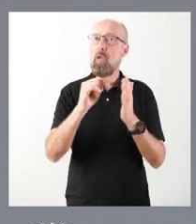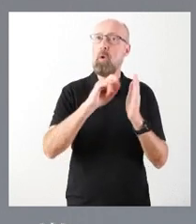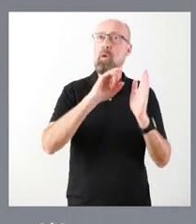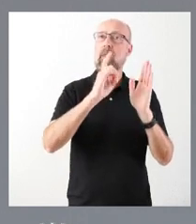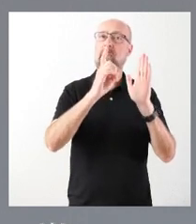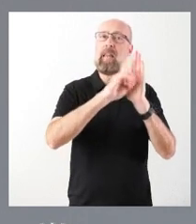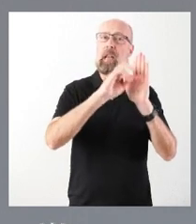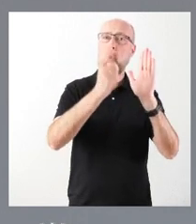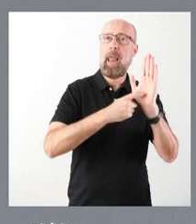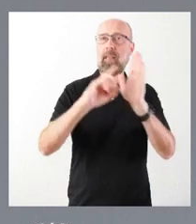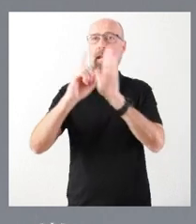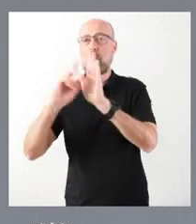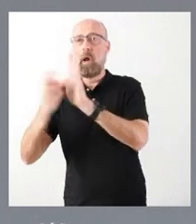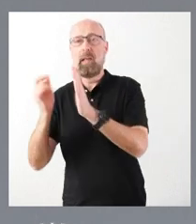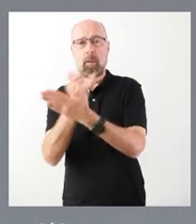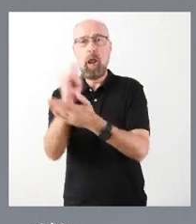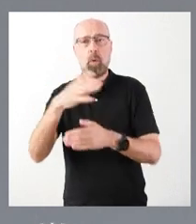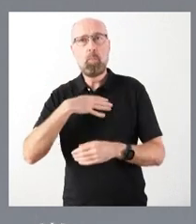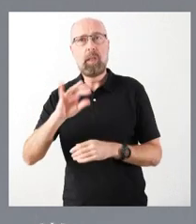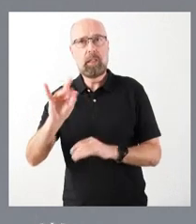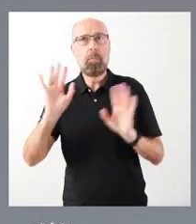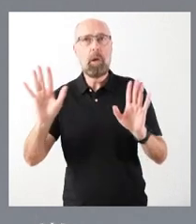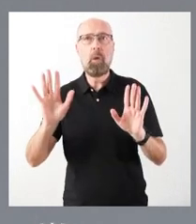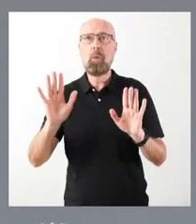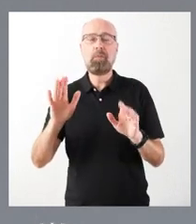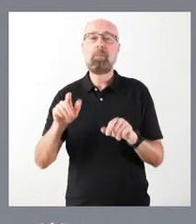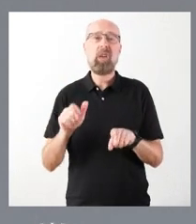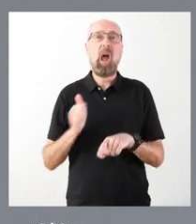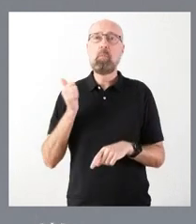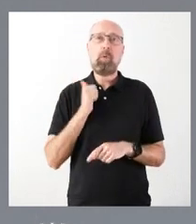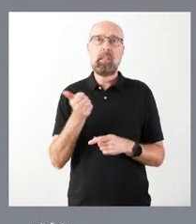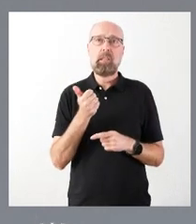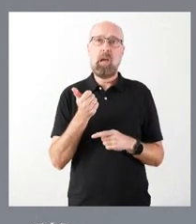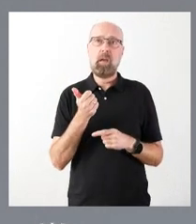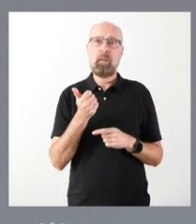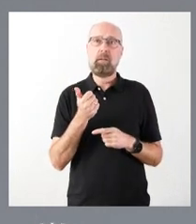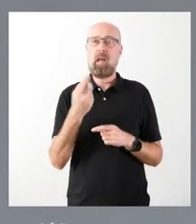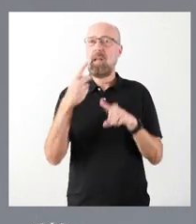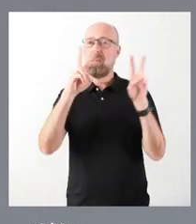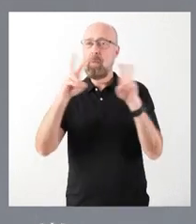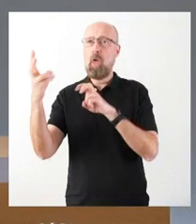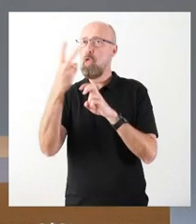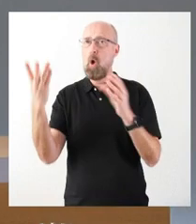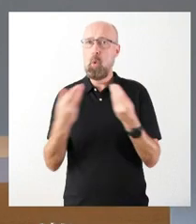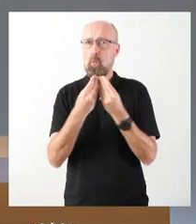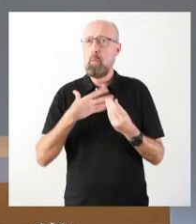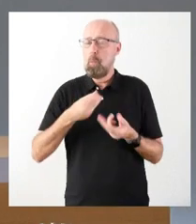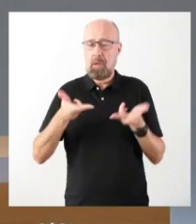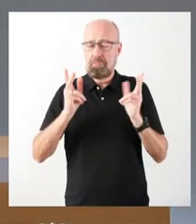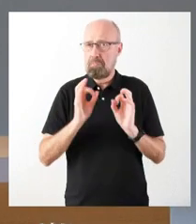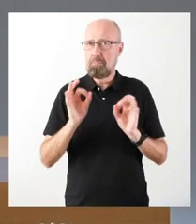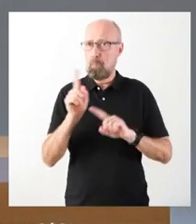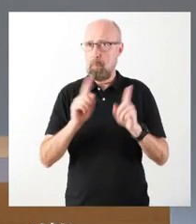es aprovechar, como en otras ocasiones se ha hecho, la posibilidad que nos da un decreto dada la urgencia que hay en las dos materias. Sí, otras cuestiones